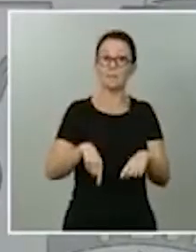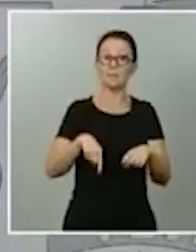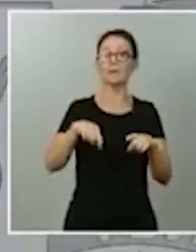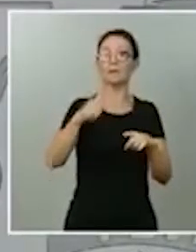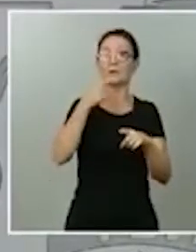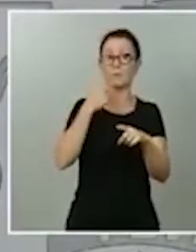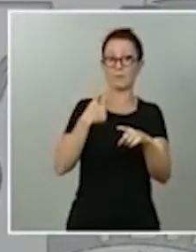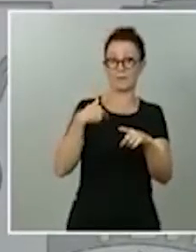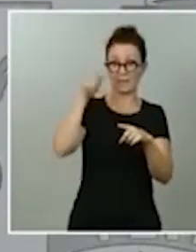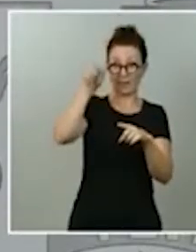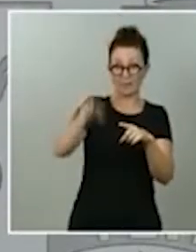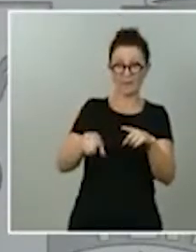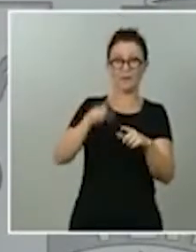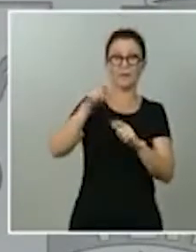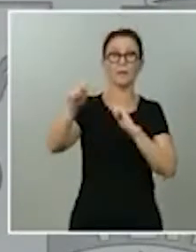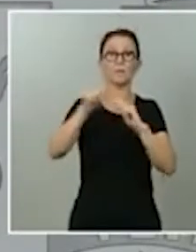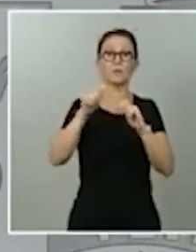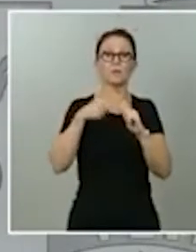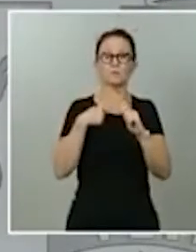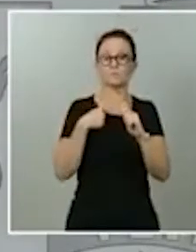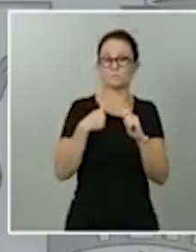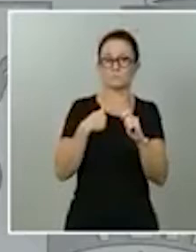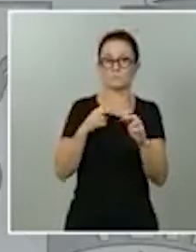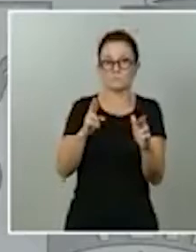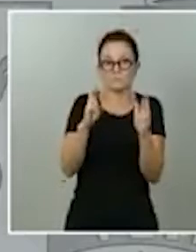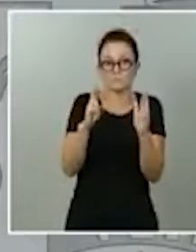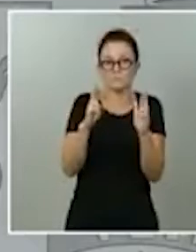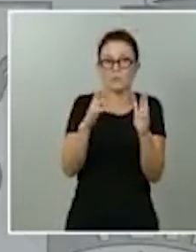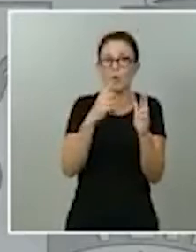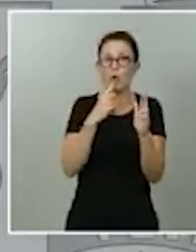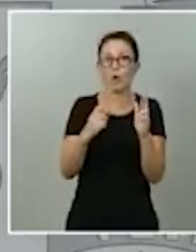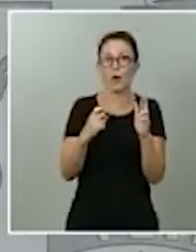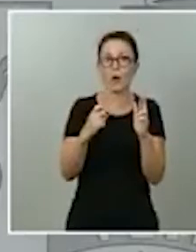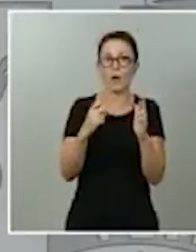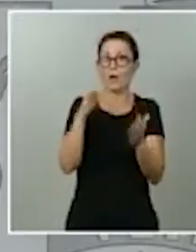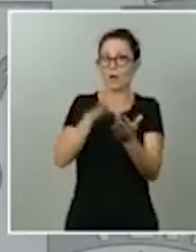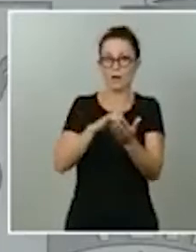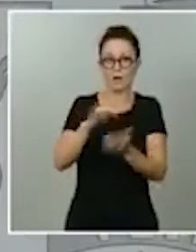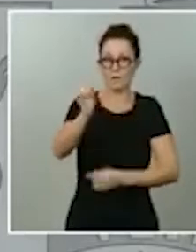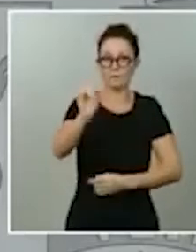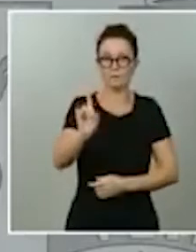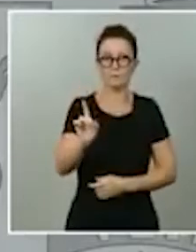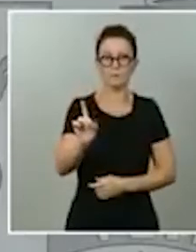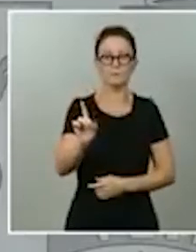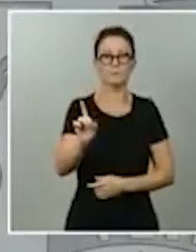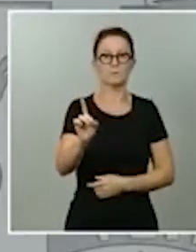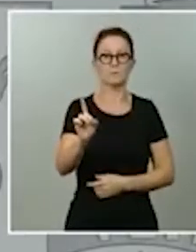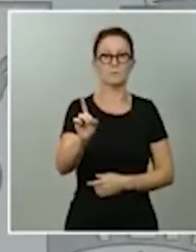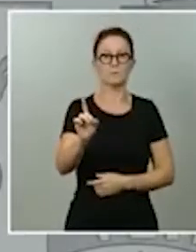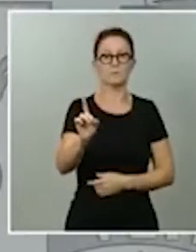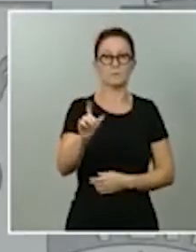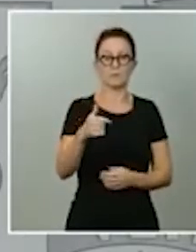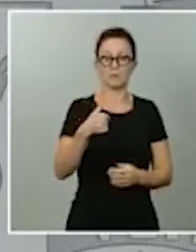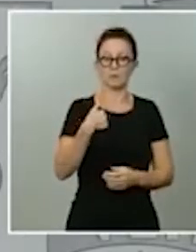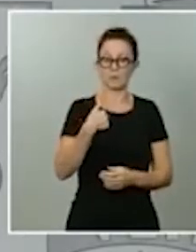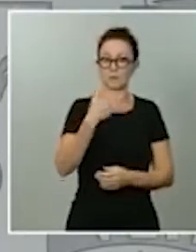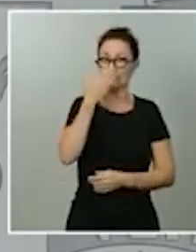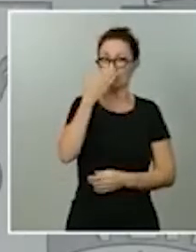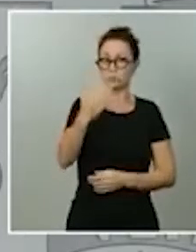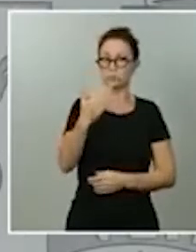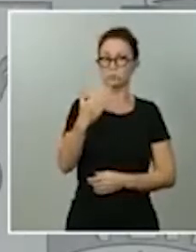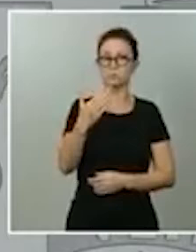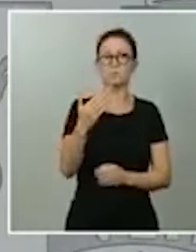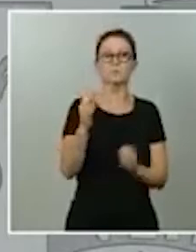no lleguemos a ese punto, es decir, que no lleguemos al punto de que, yo estoy convencido de que todos los gobernantes en las comunidades